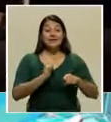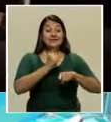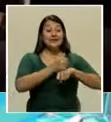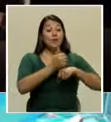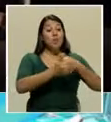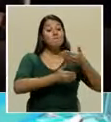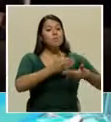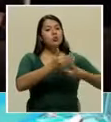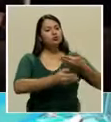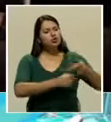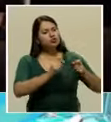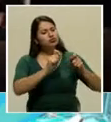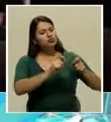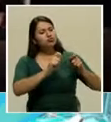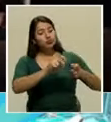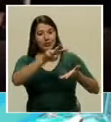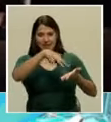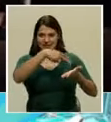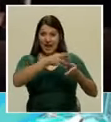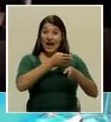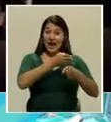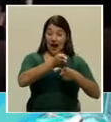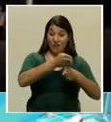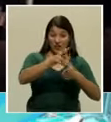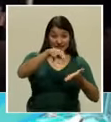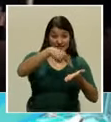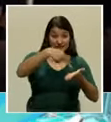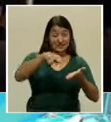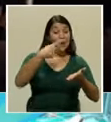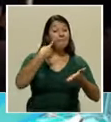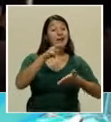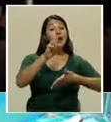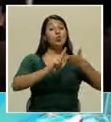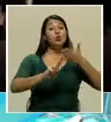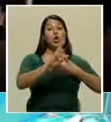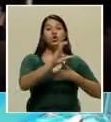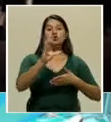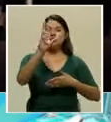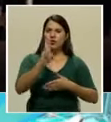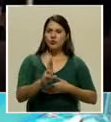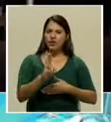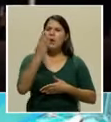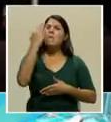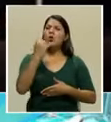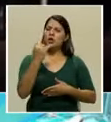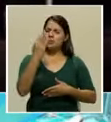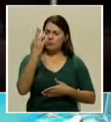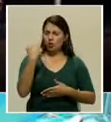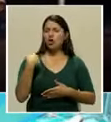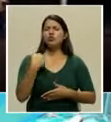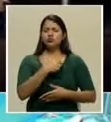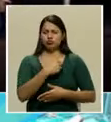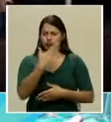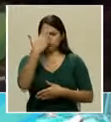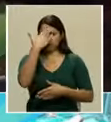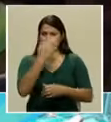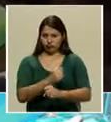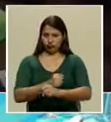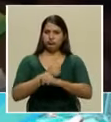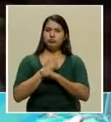formación en danza, una carrera en danza para la Universidad de Costa Rica, precisamente porque estamos convencidos de que